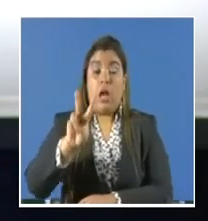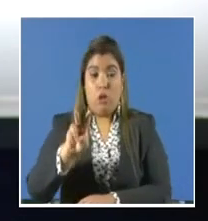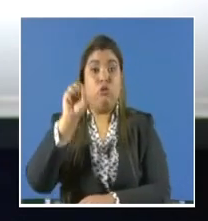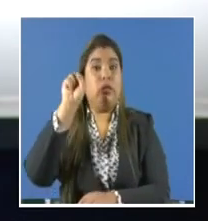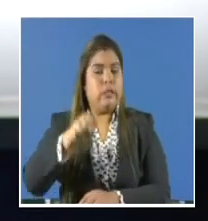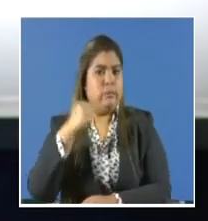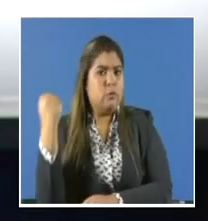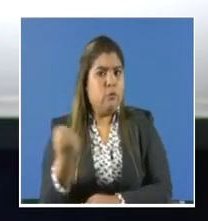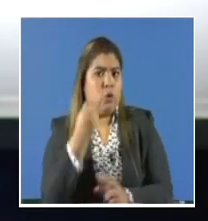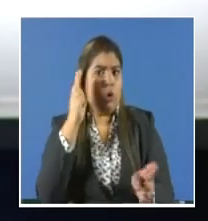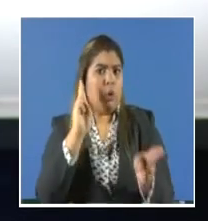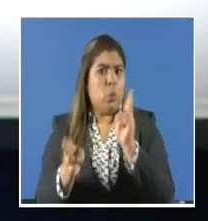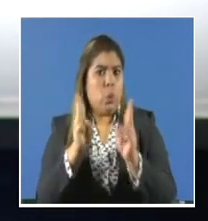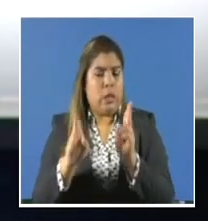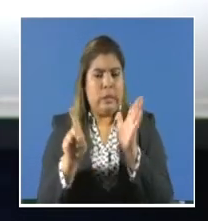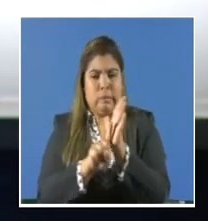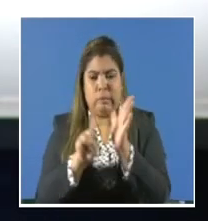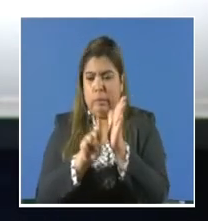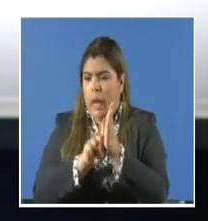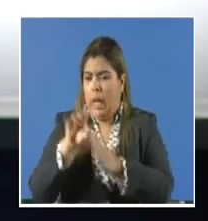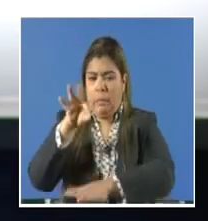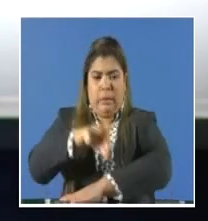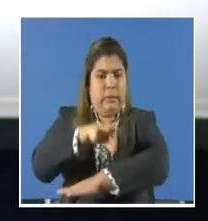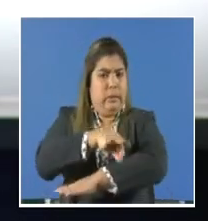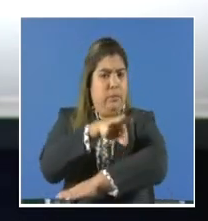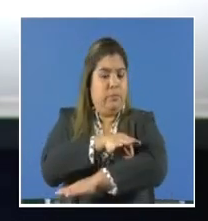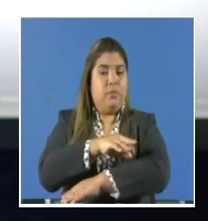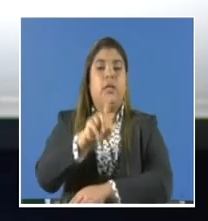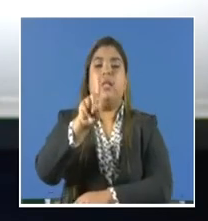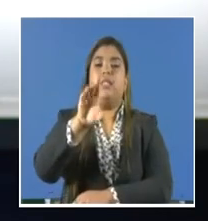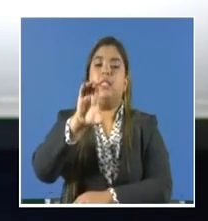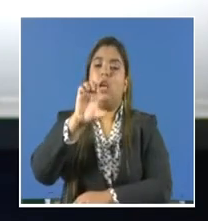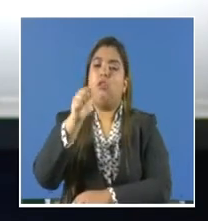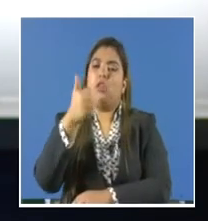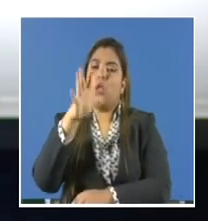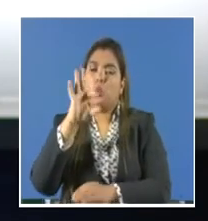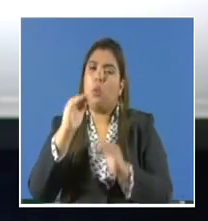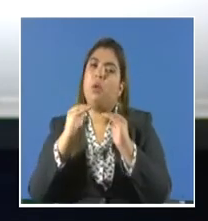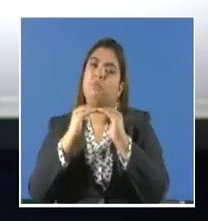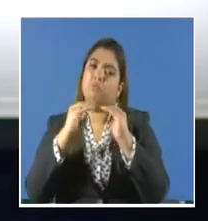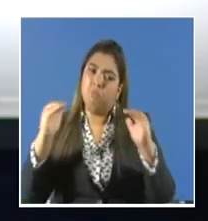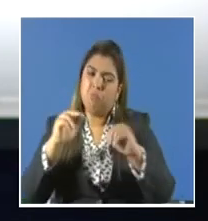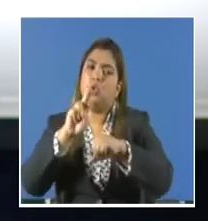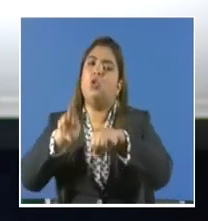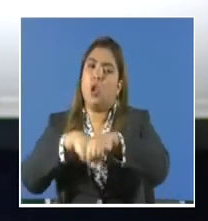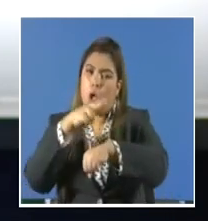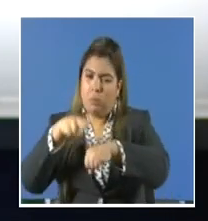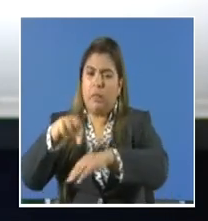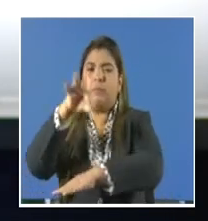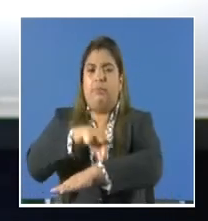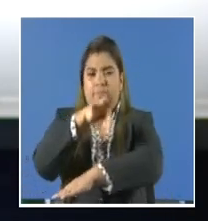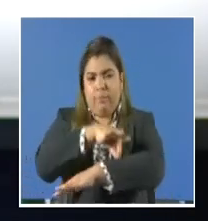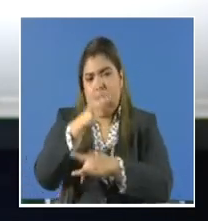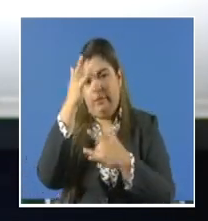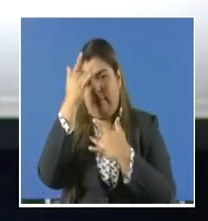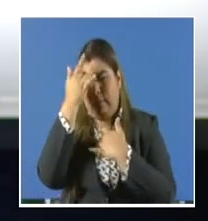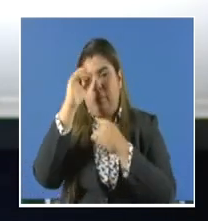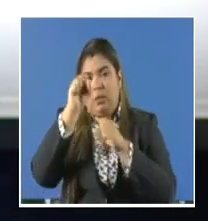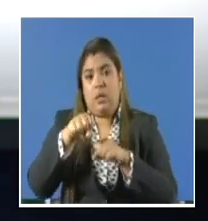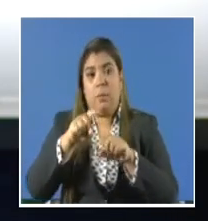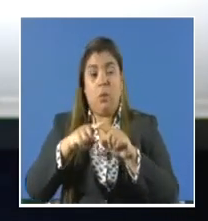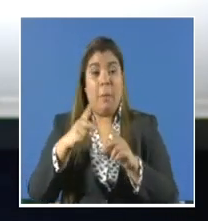signos de alarma, 119 sin signos de alarma, y no hay casos graves hasta este momento.